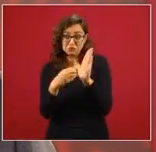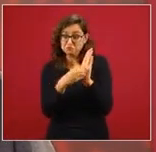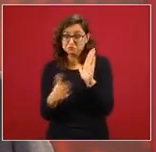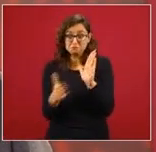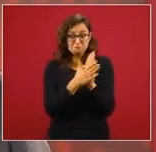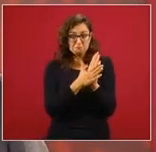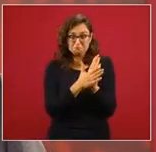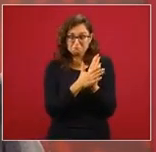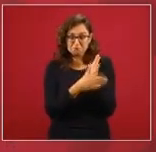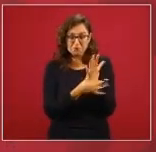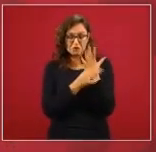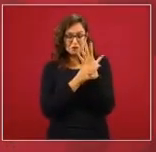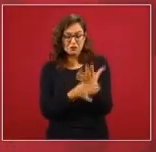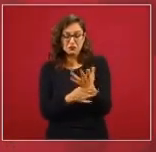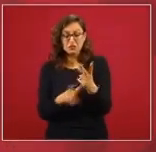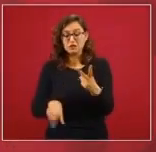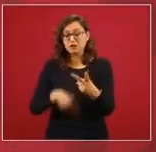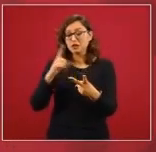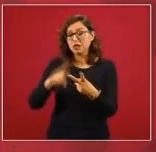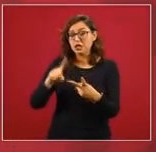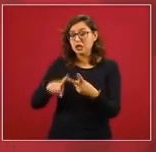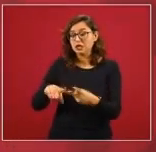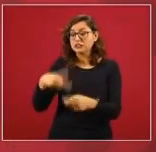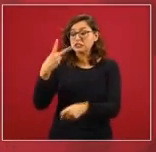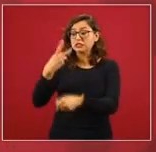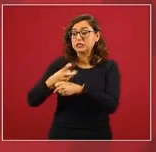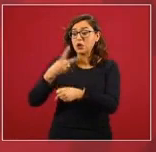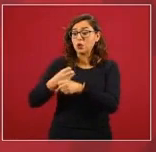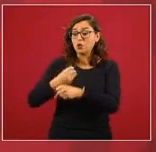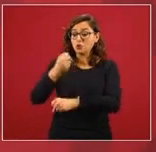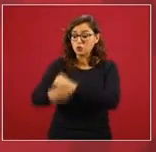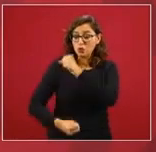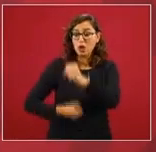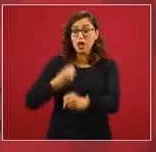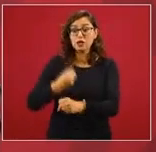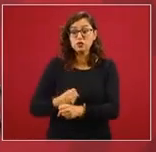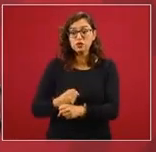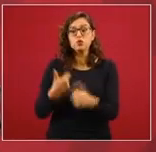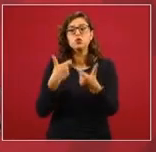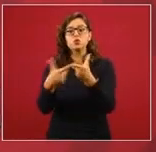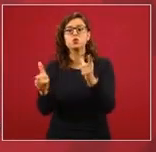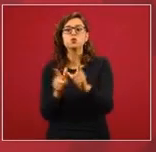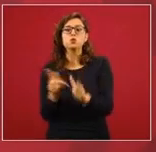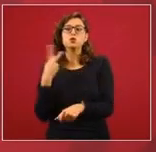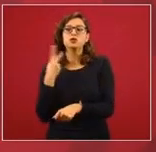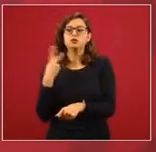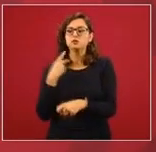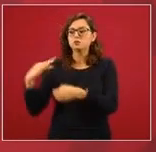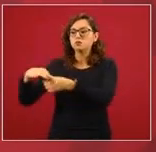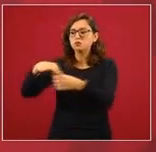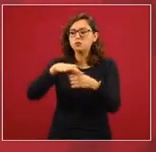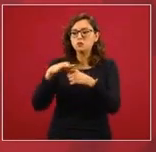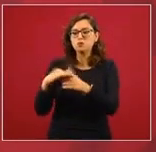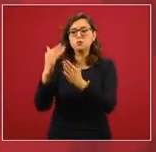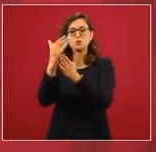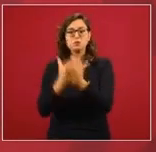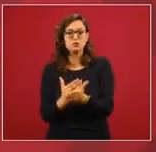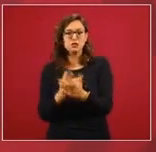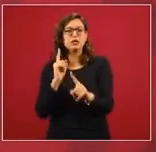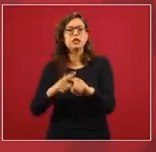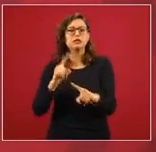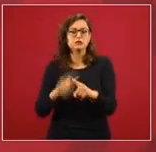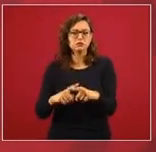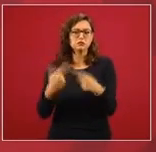el segundo año para el que obtiene el segundo lugar y correspondía al PAN.